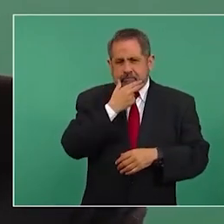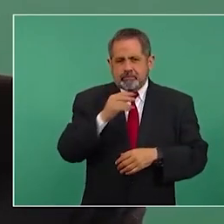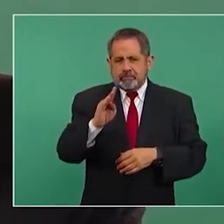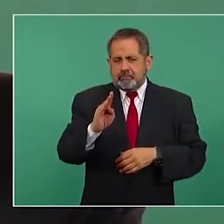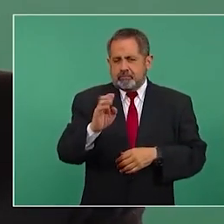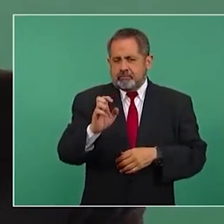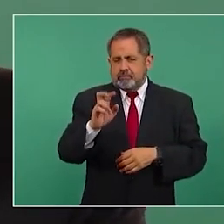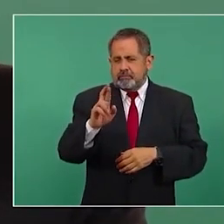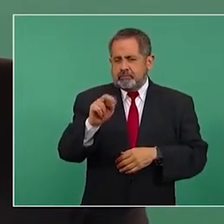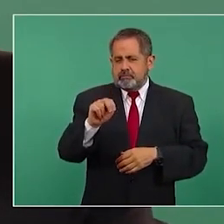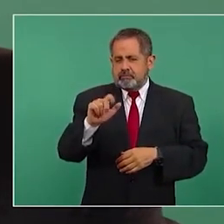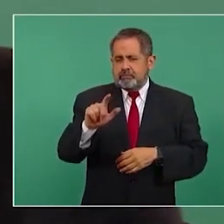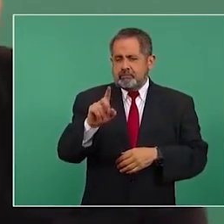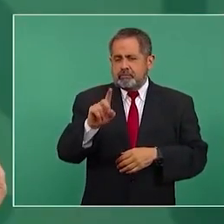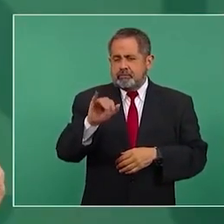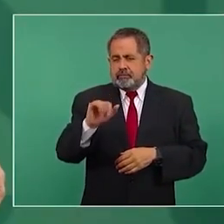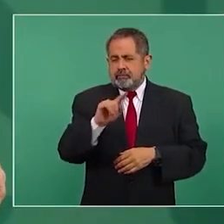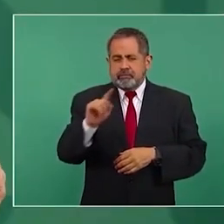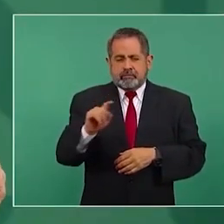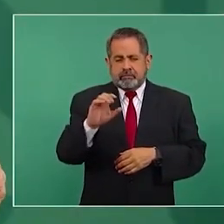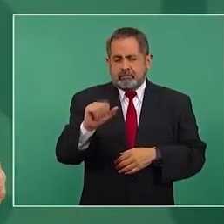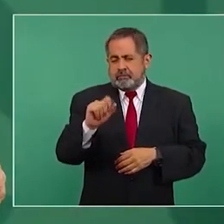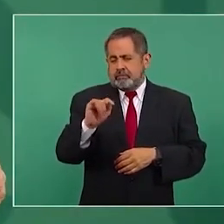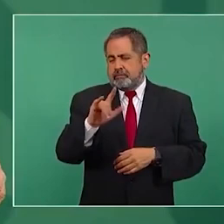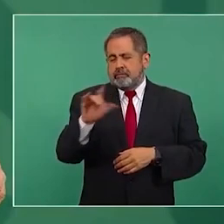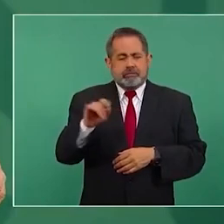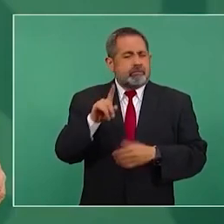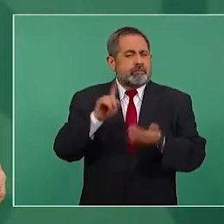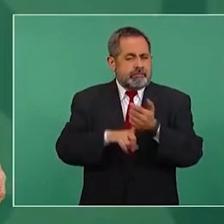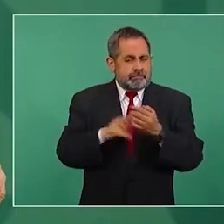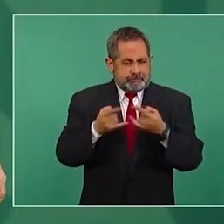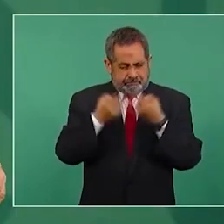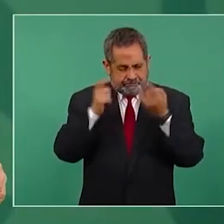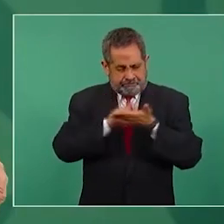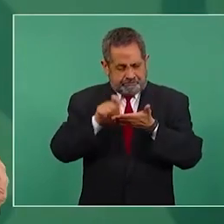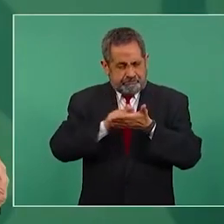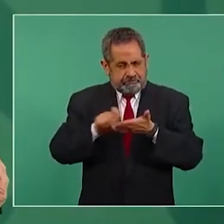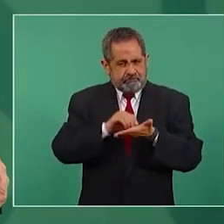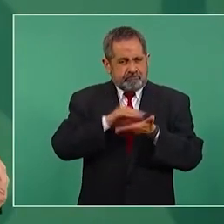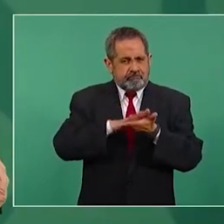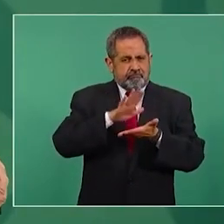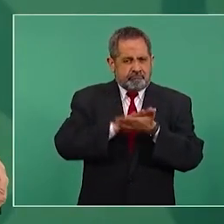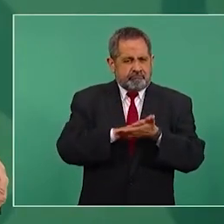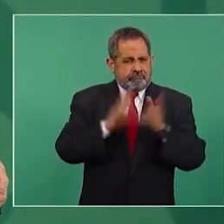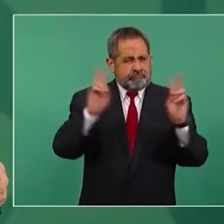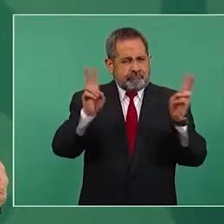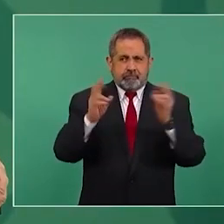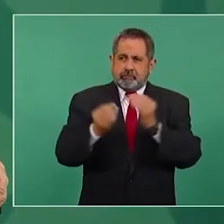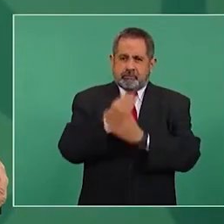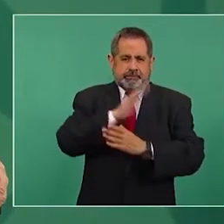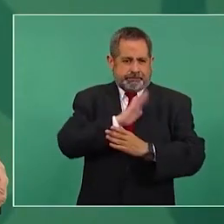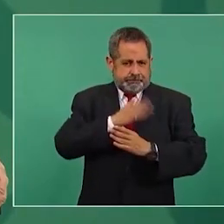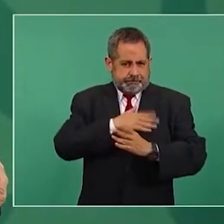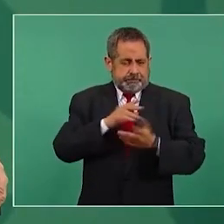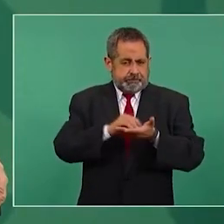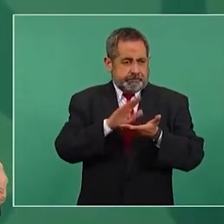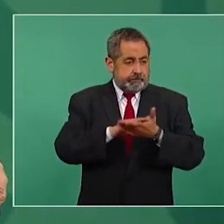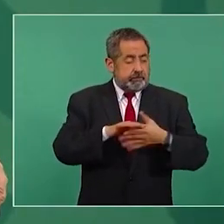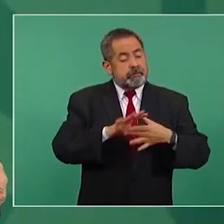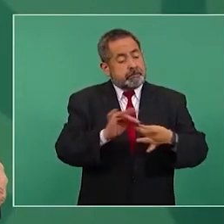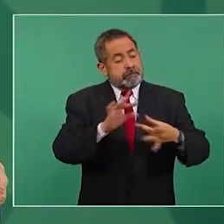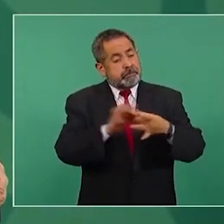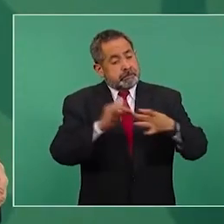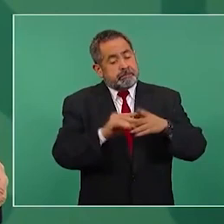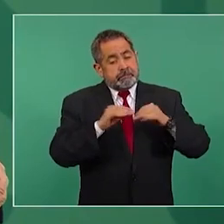en la historia verdadera de la Nueva España, habla